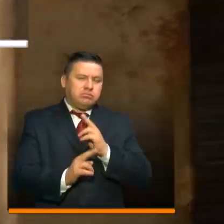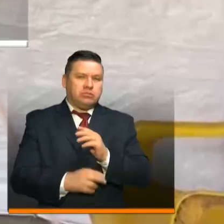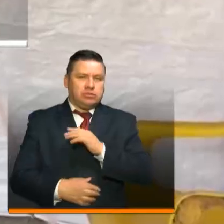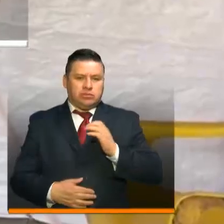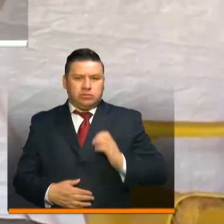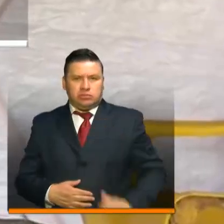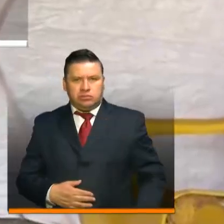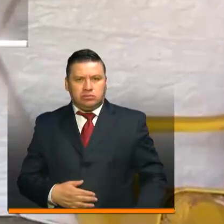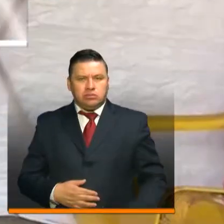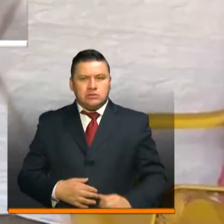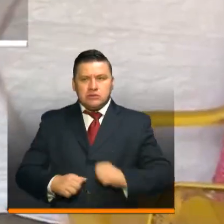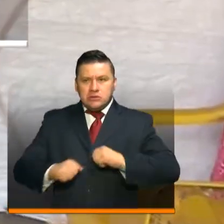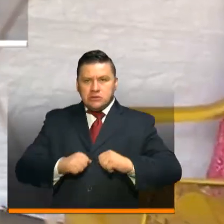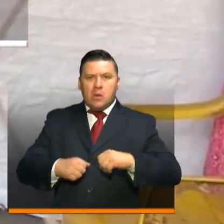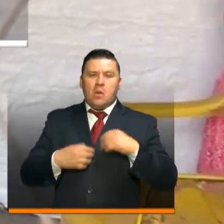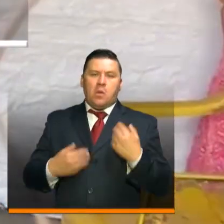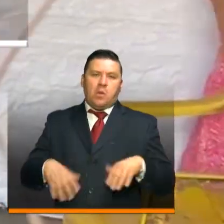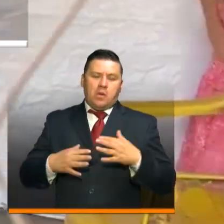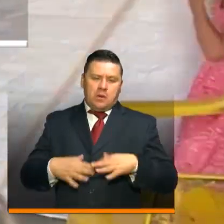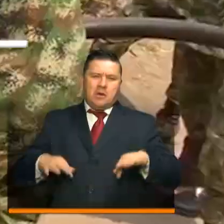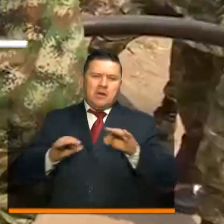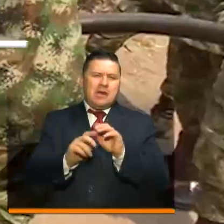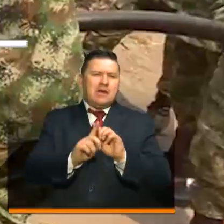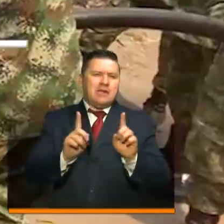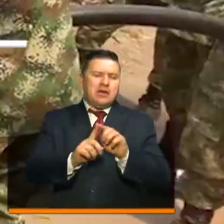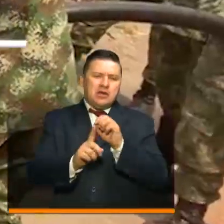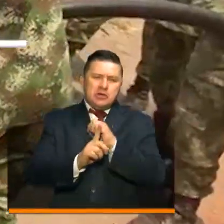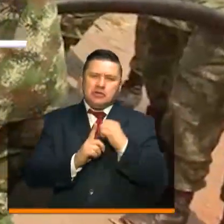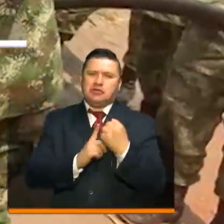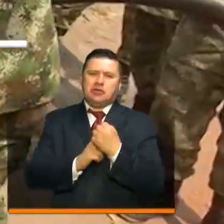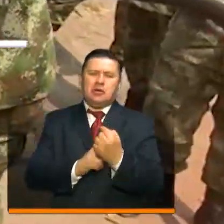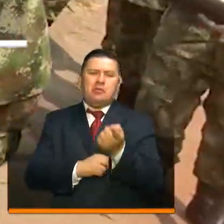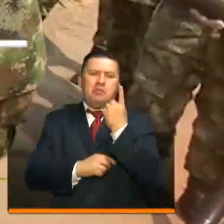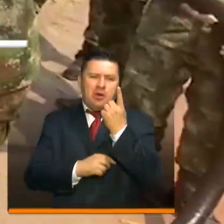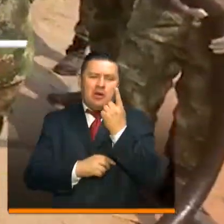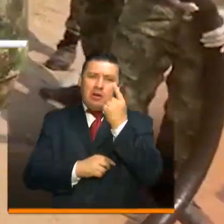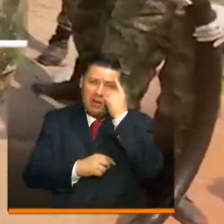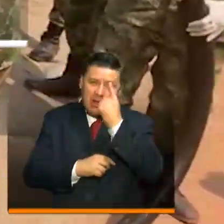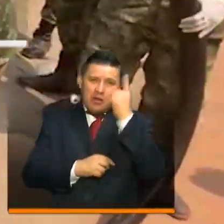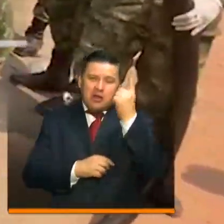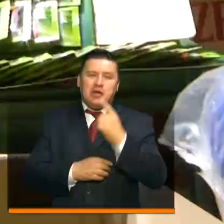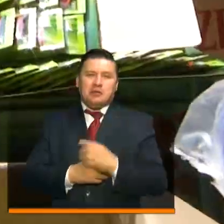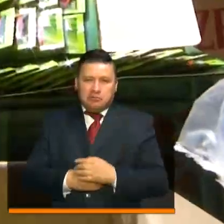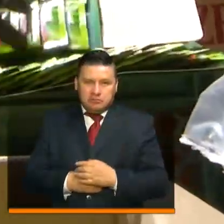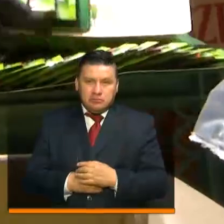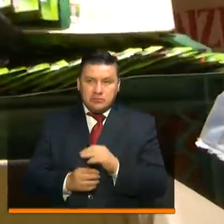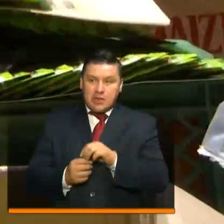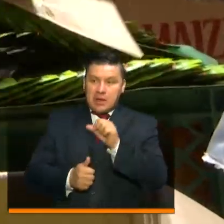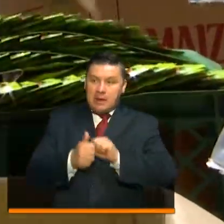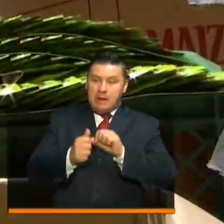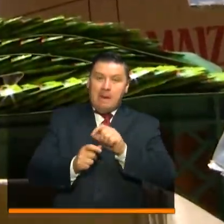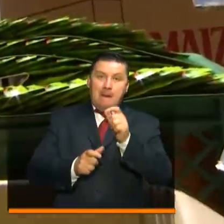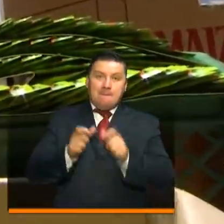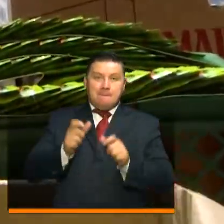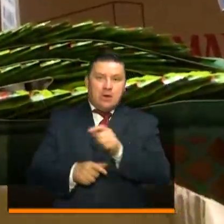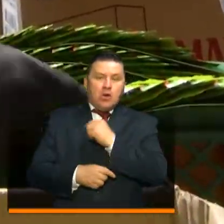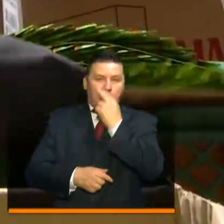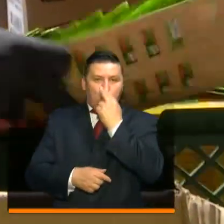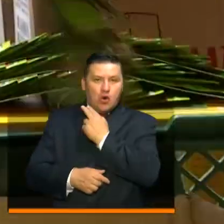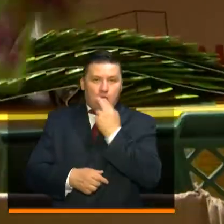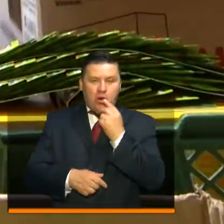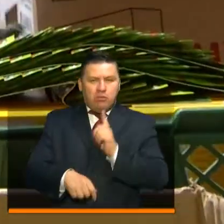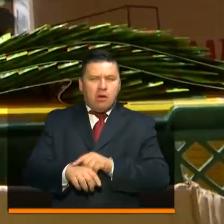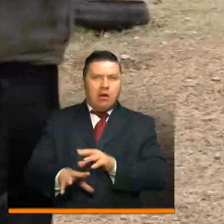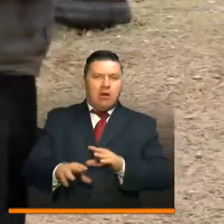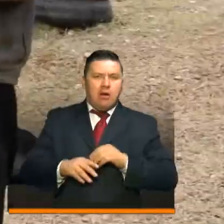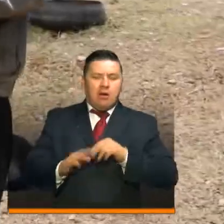ciudadana y la civilidad está por encima de las diferencias sociales, políticas o ideológicas. Cada persona tiene un enorme compromiso a la hora